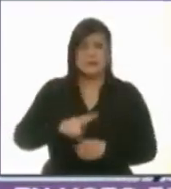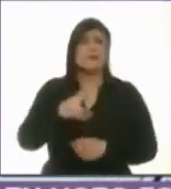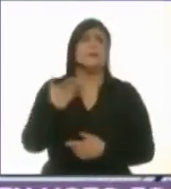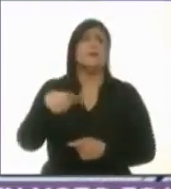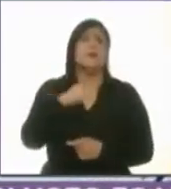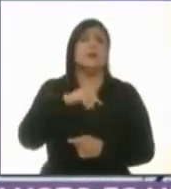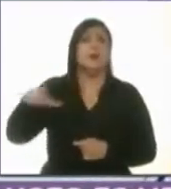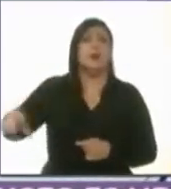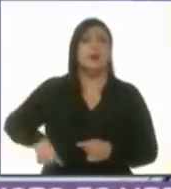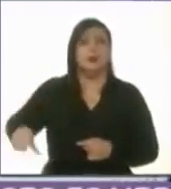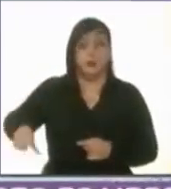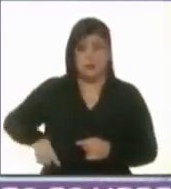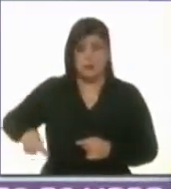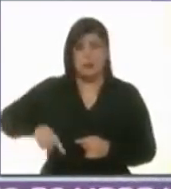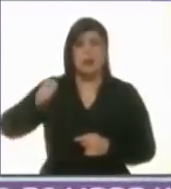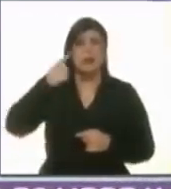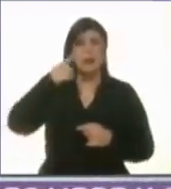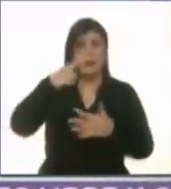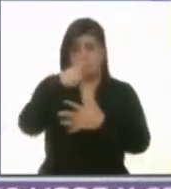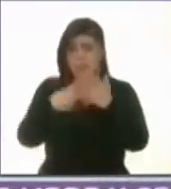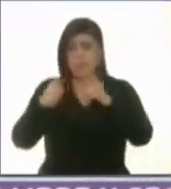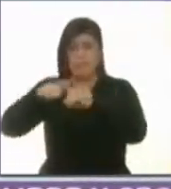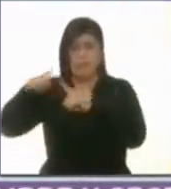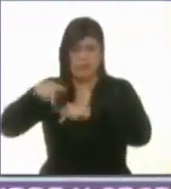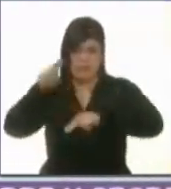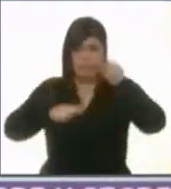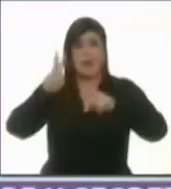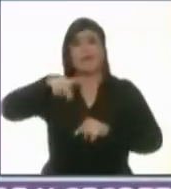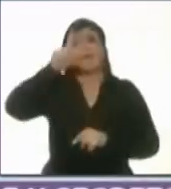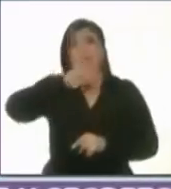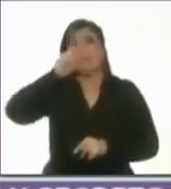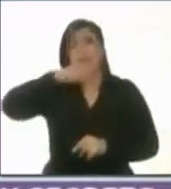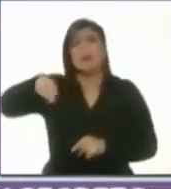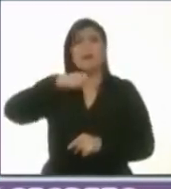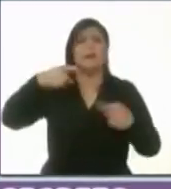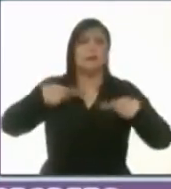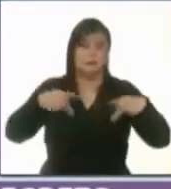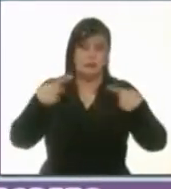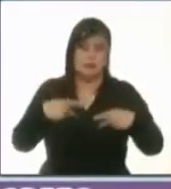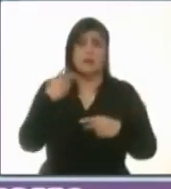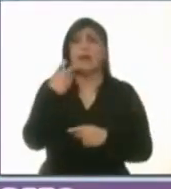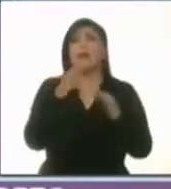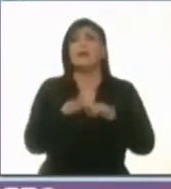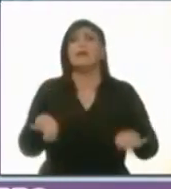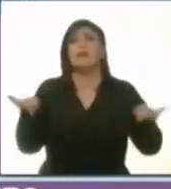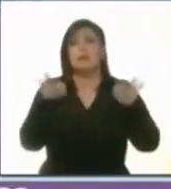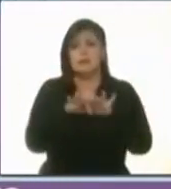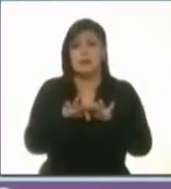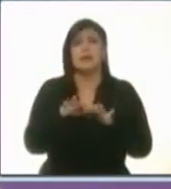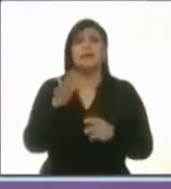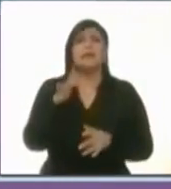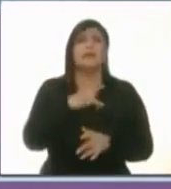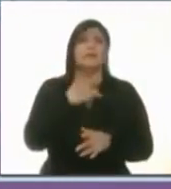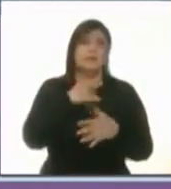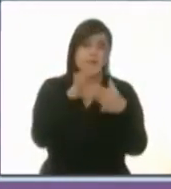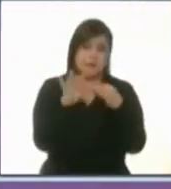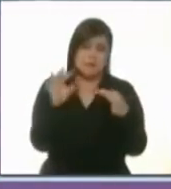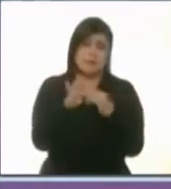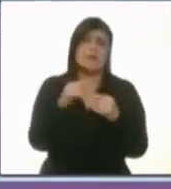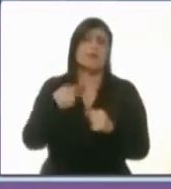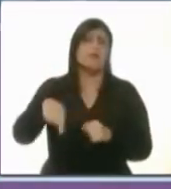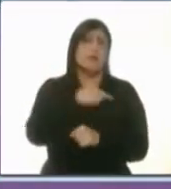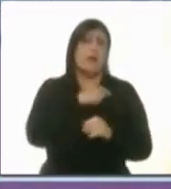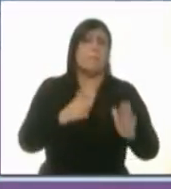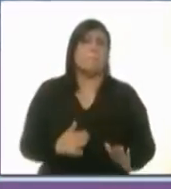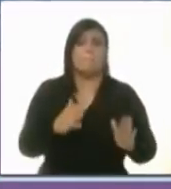los gobiernos de todos los niveles le han fallado a la gente. Por eso es muy importante hablar de nuestro compromiso